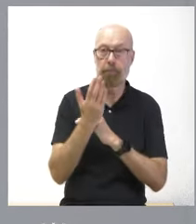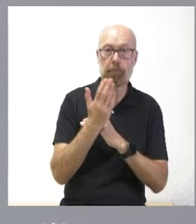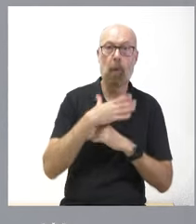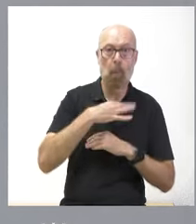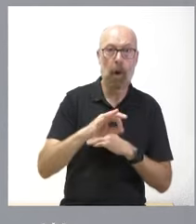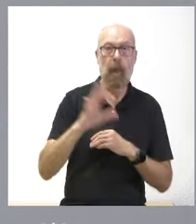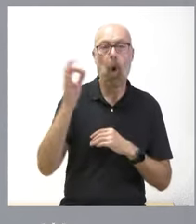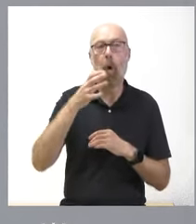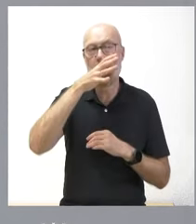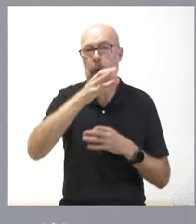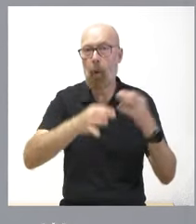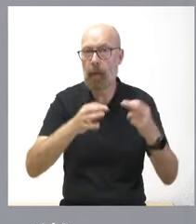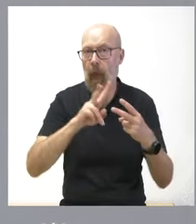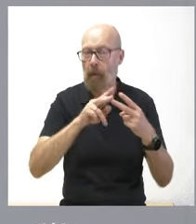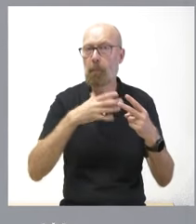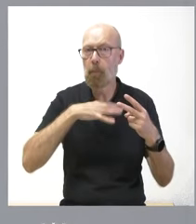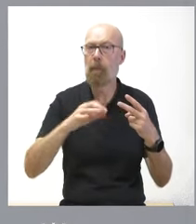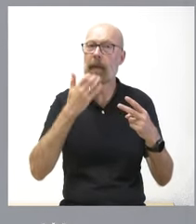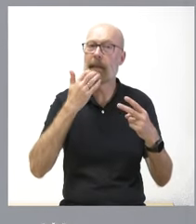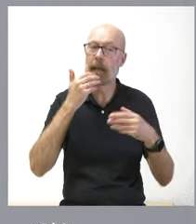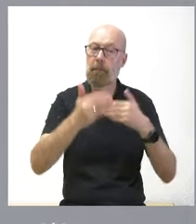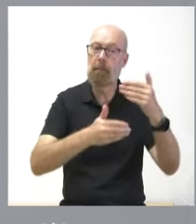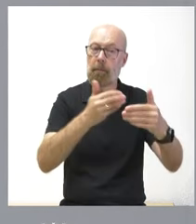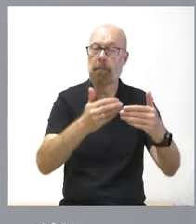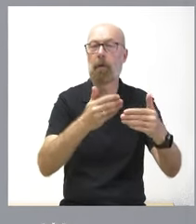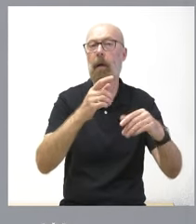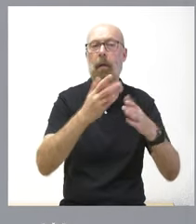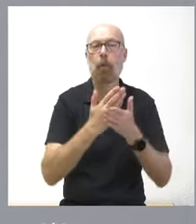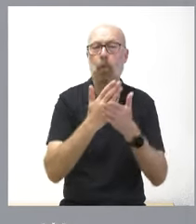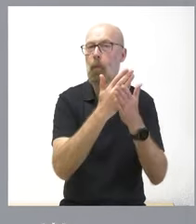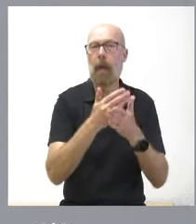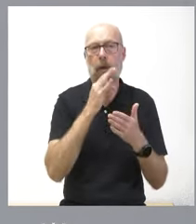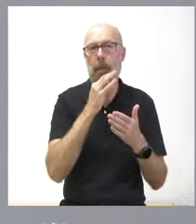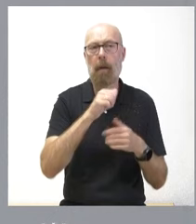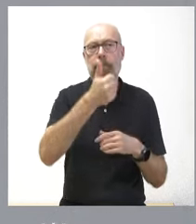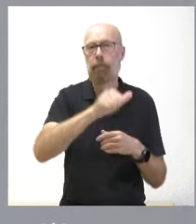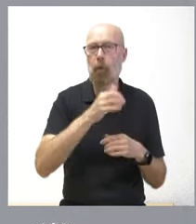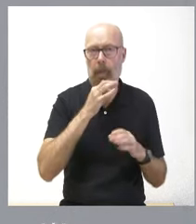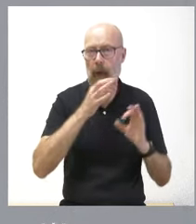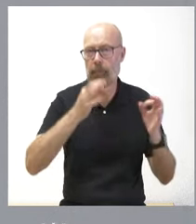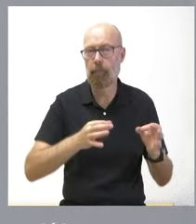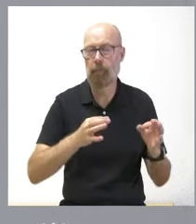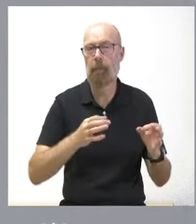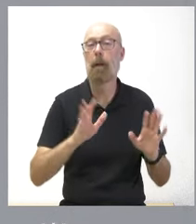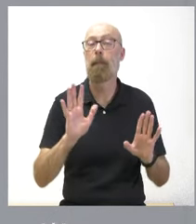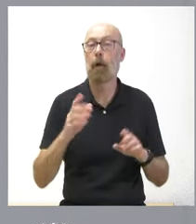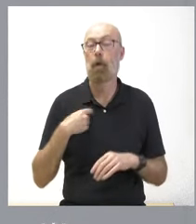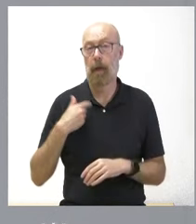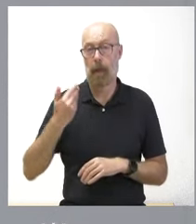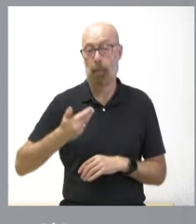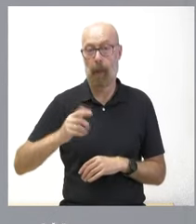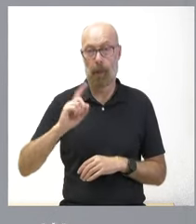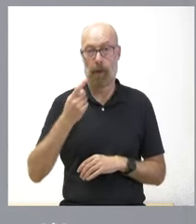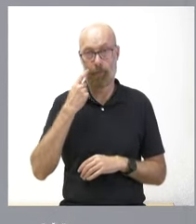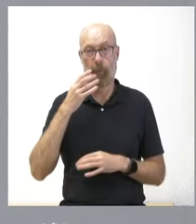judiciales pues naturalmente que el procedimiento sigue plenamente abierto yo no olvidaría tampoco el hecho de que primero la